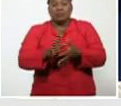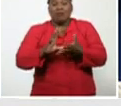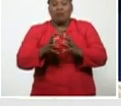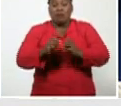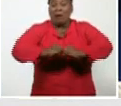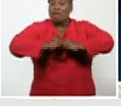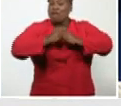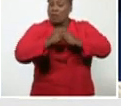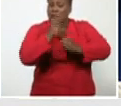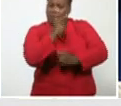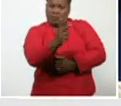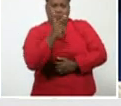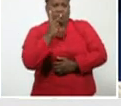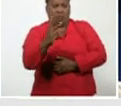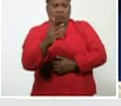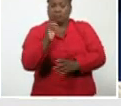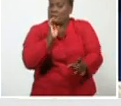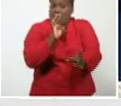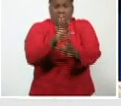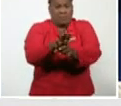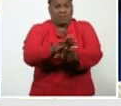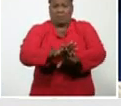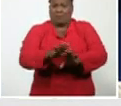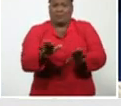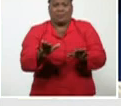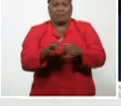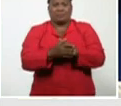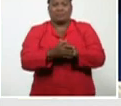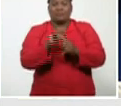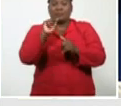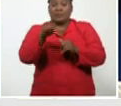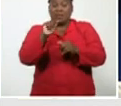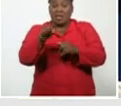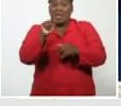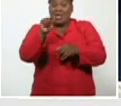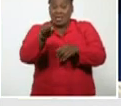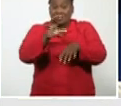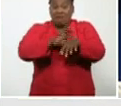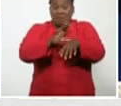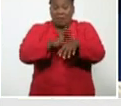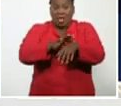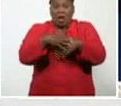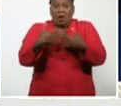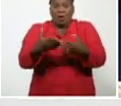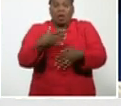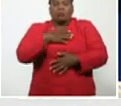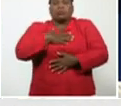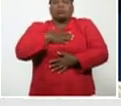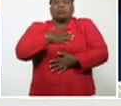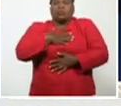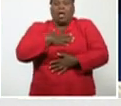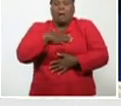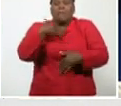desde, desde el principio. Este cuadro, lo que produce, es la dificultad, para la respiración,